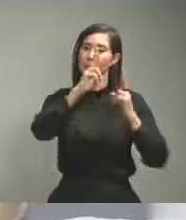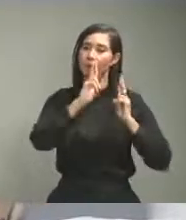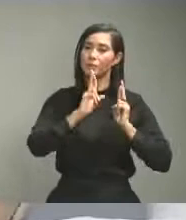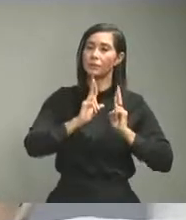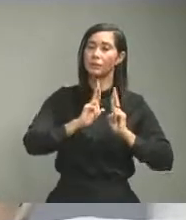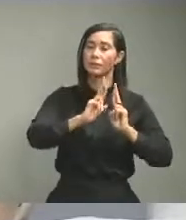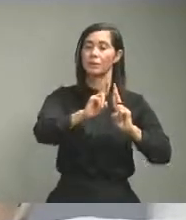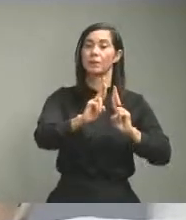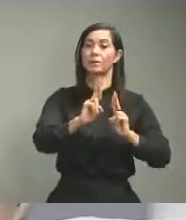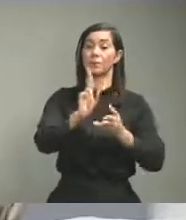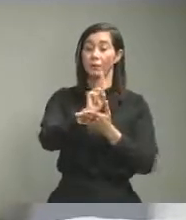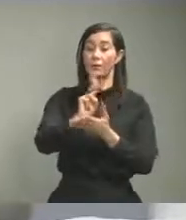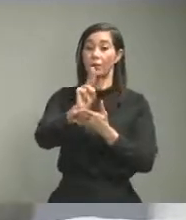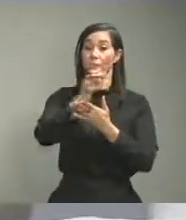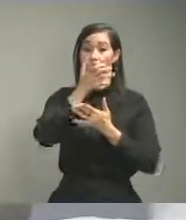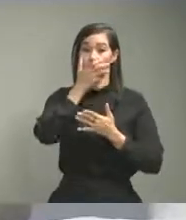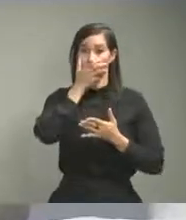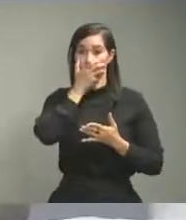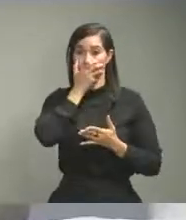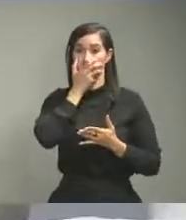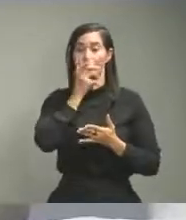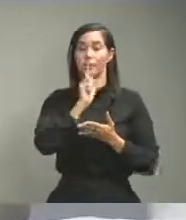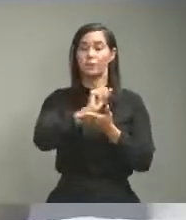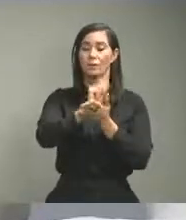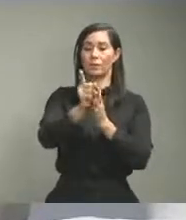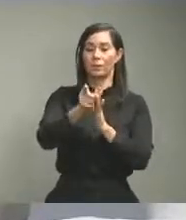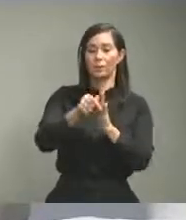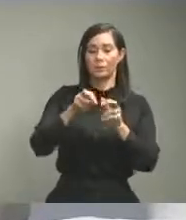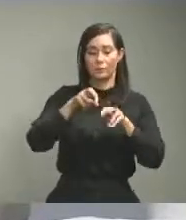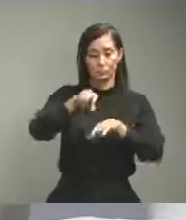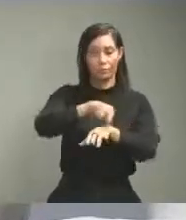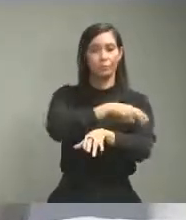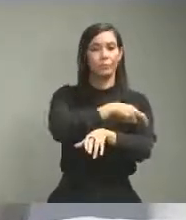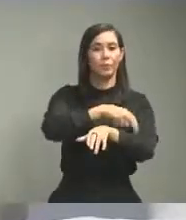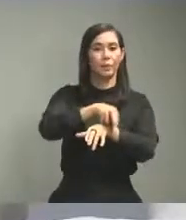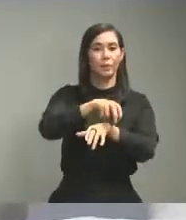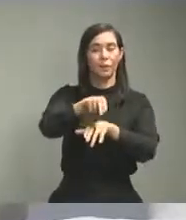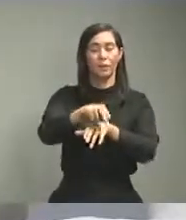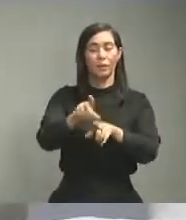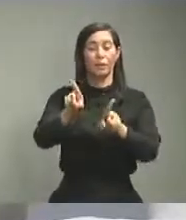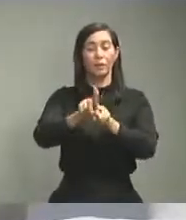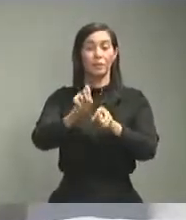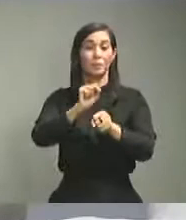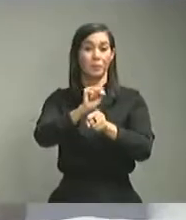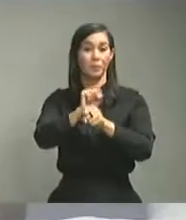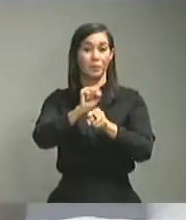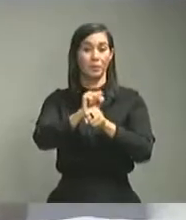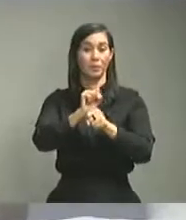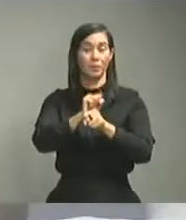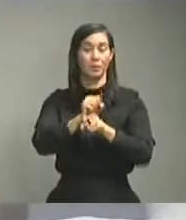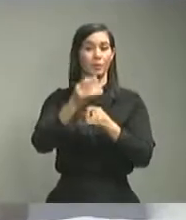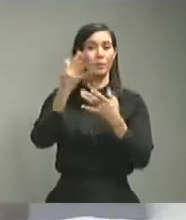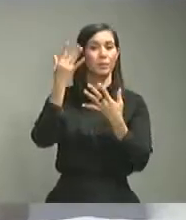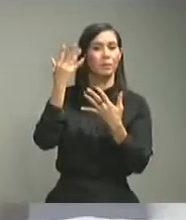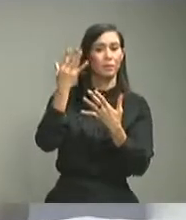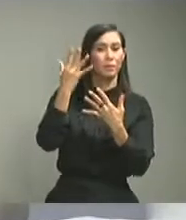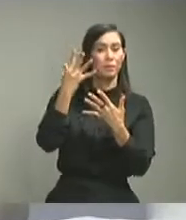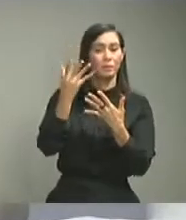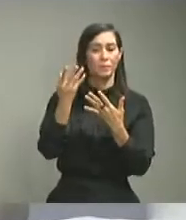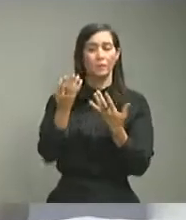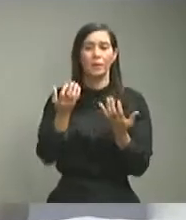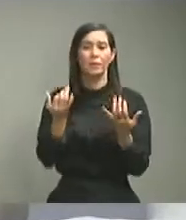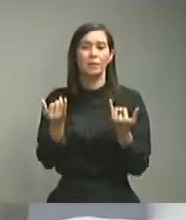menos el uso de la mascarilla durante estos desplazamientos hasta tanto se tomen medidas más